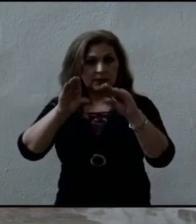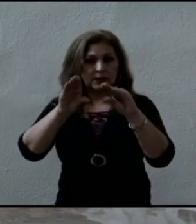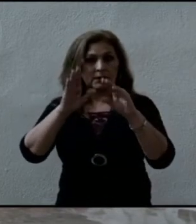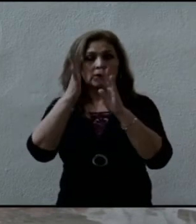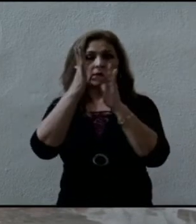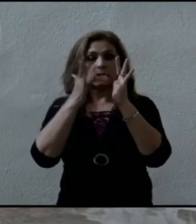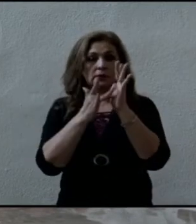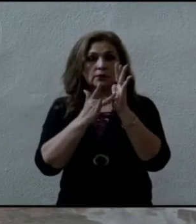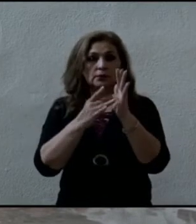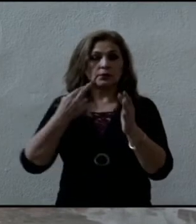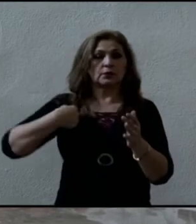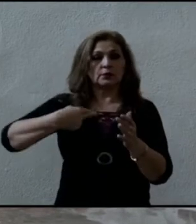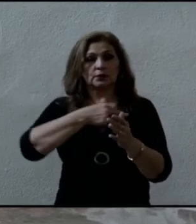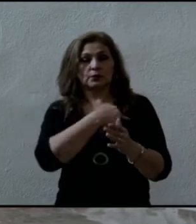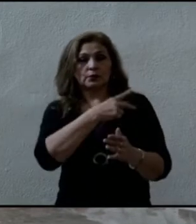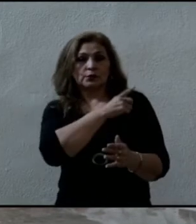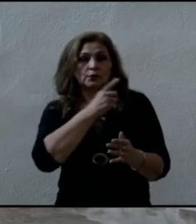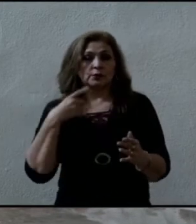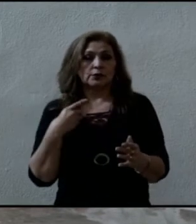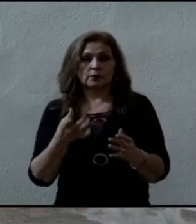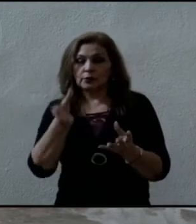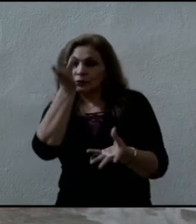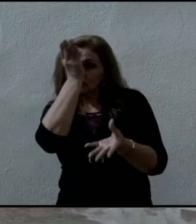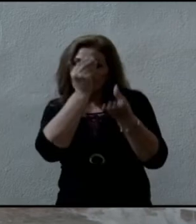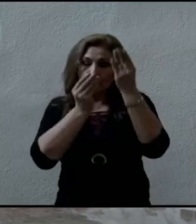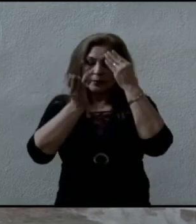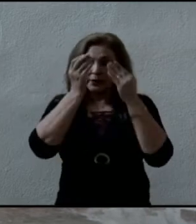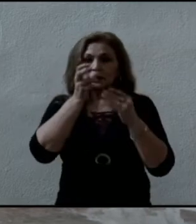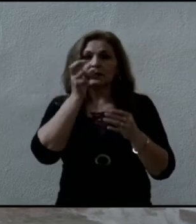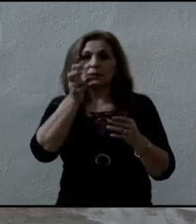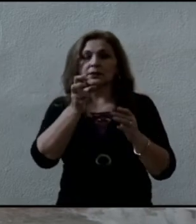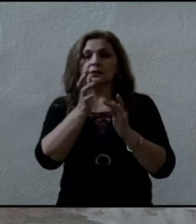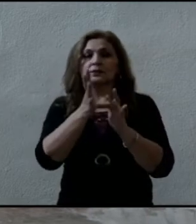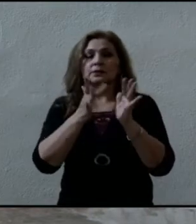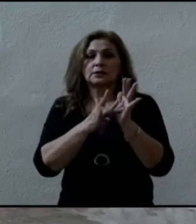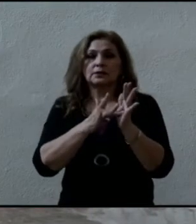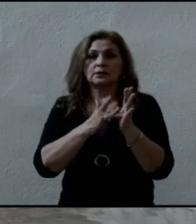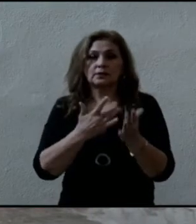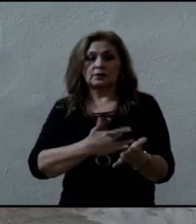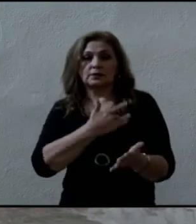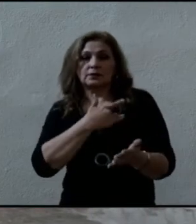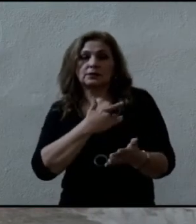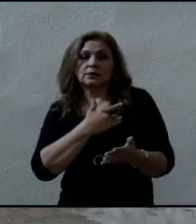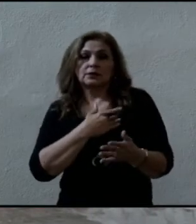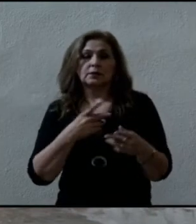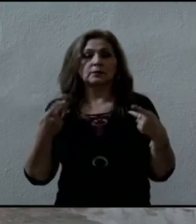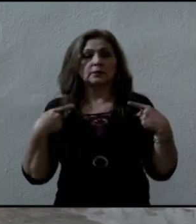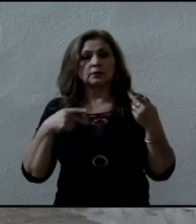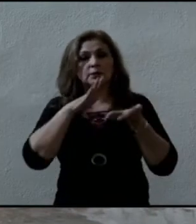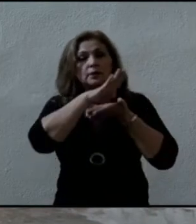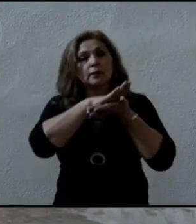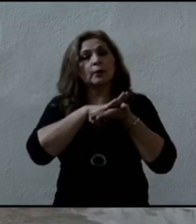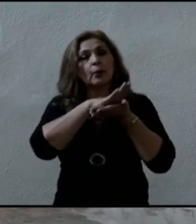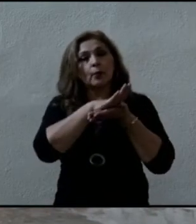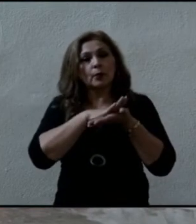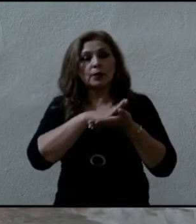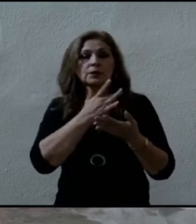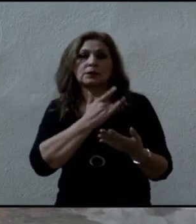Jesús, manso y humilde de corazón, porque hermanas y hermanos